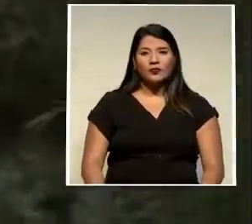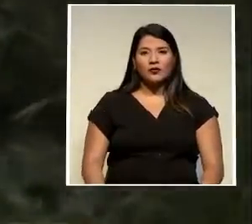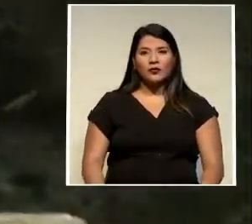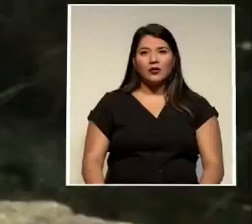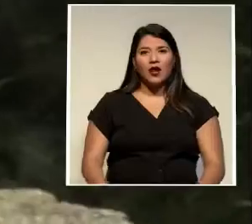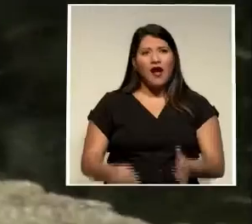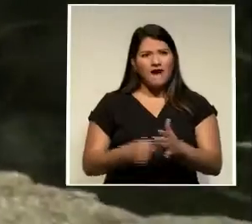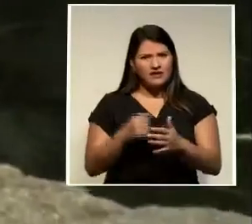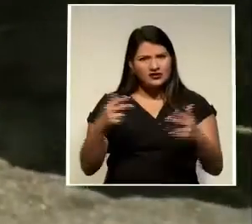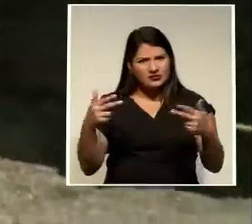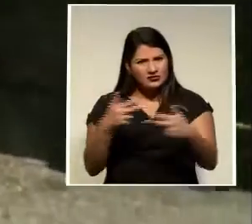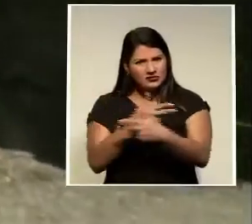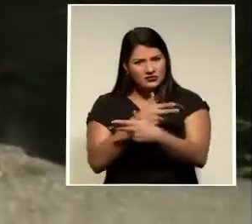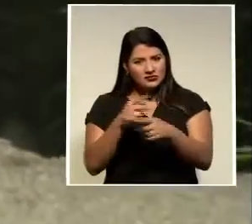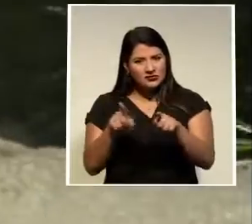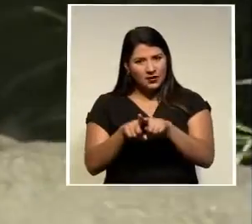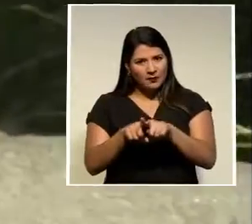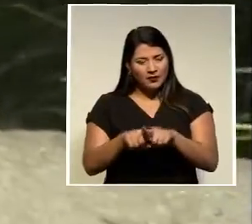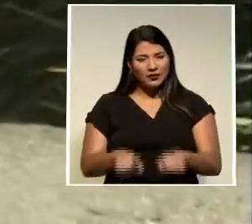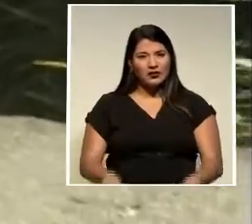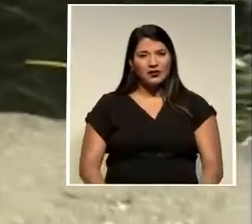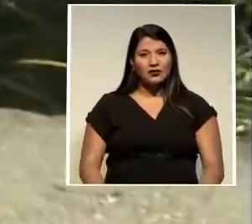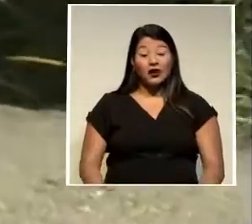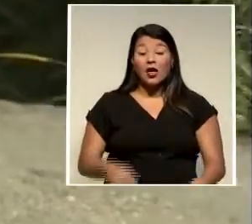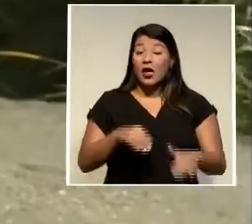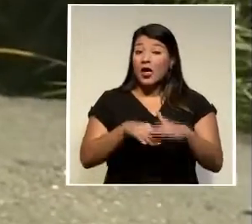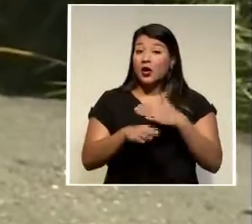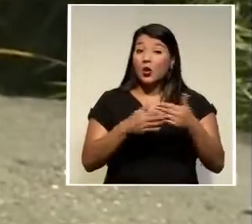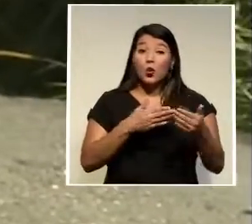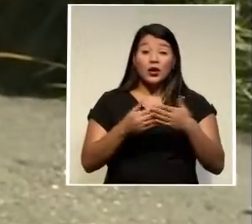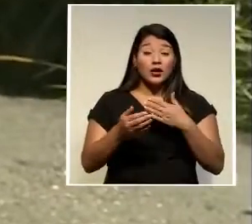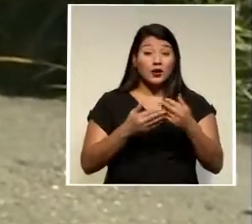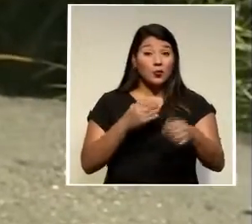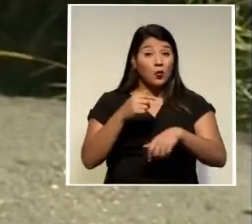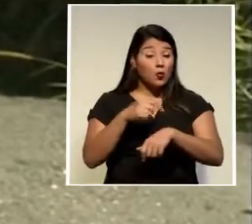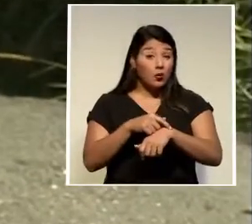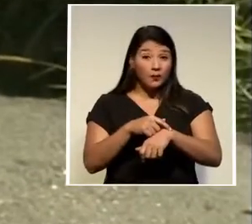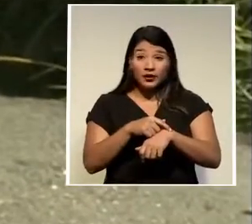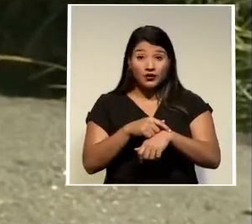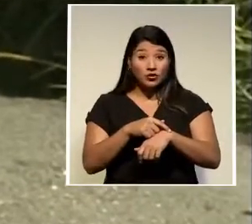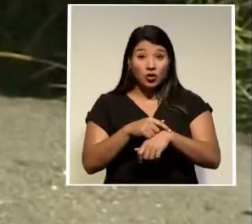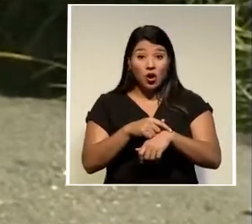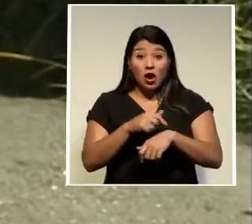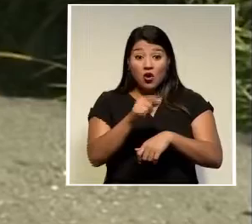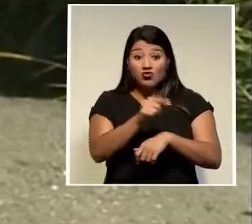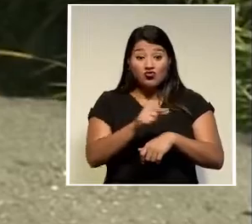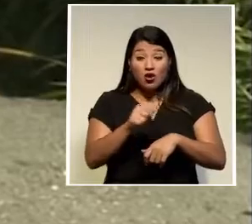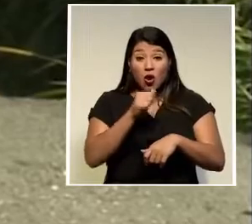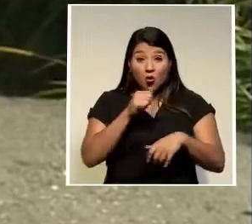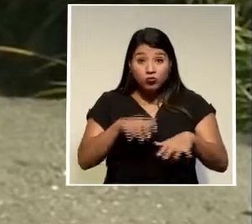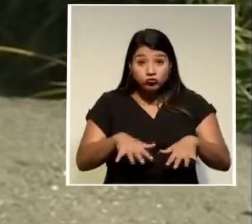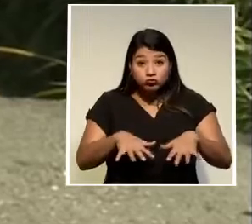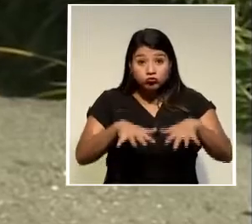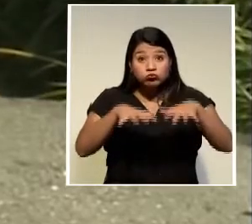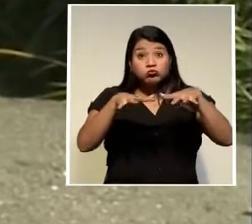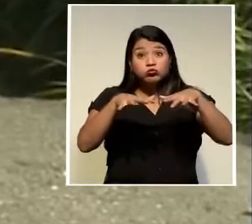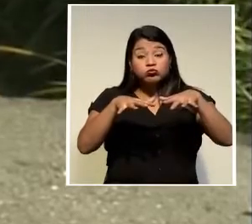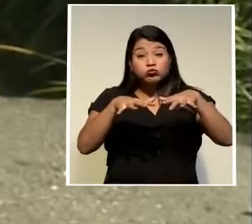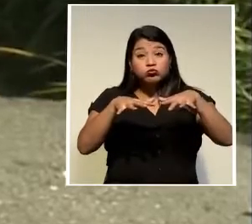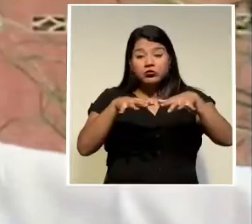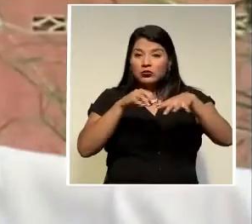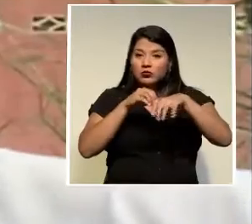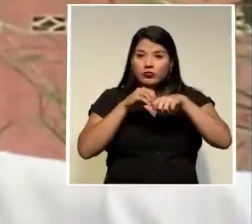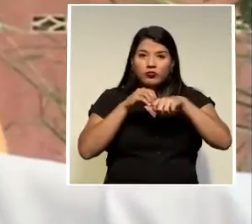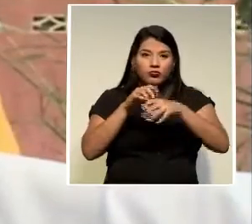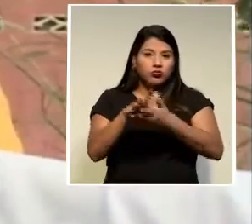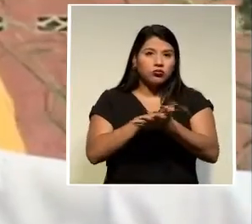carros hasta ahí. En cualquier momento hay una correntada que se venga de esta casa de ahí. Eso está al